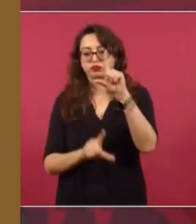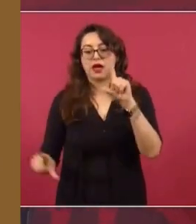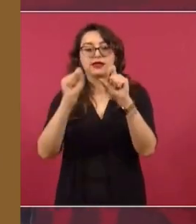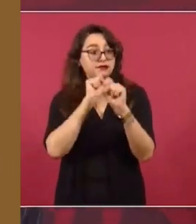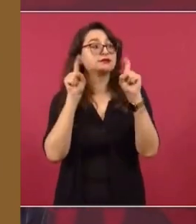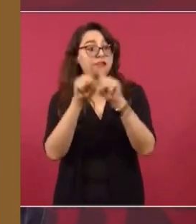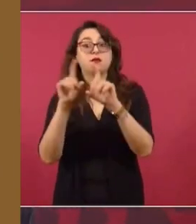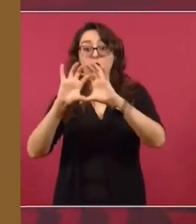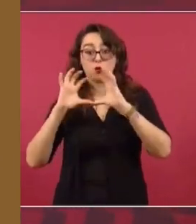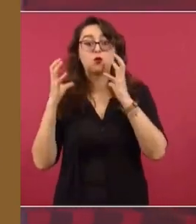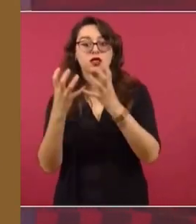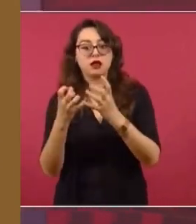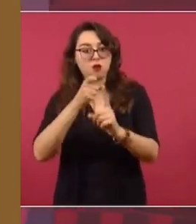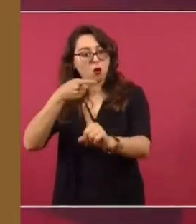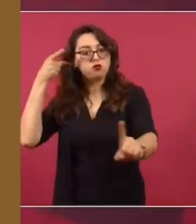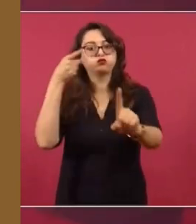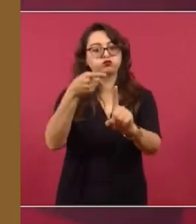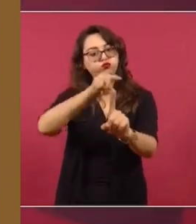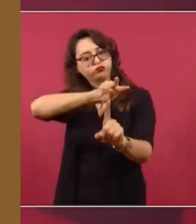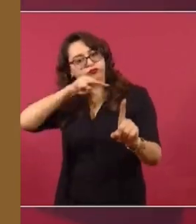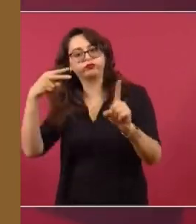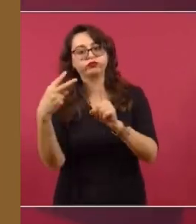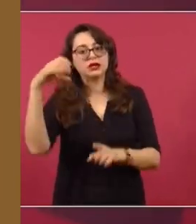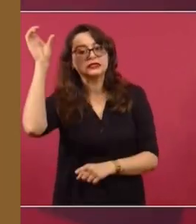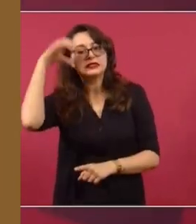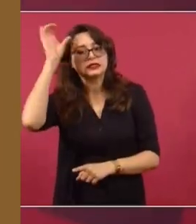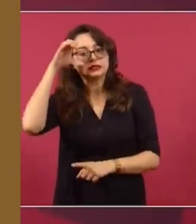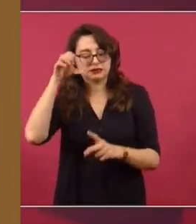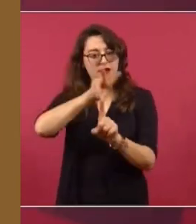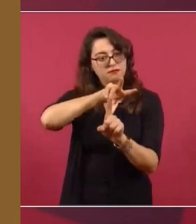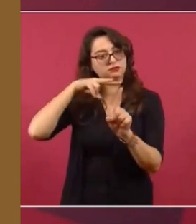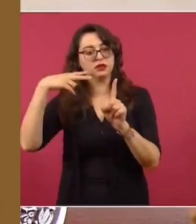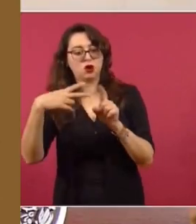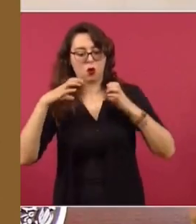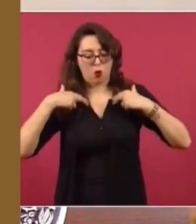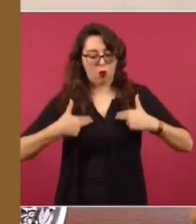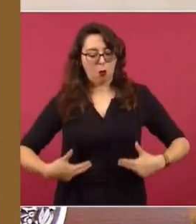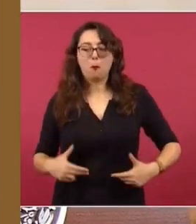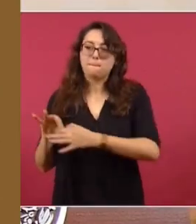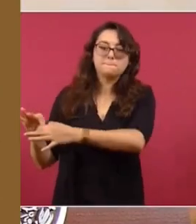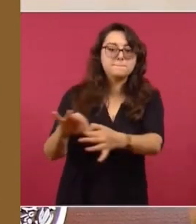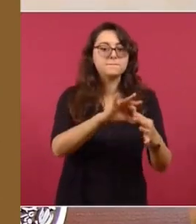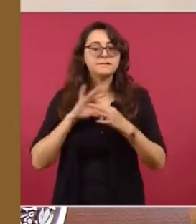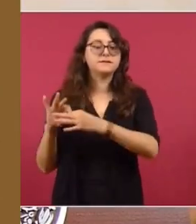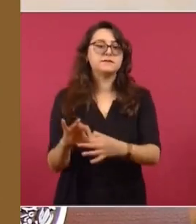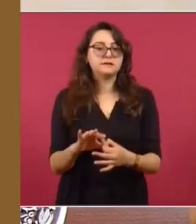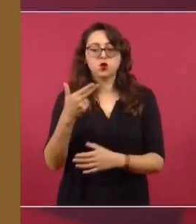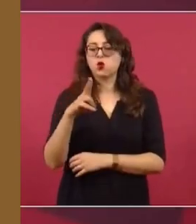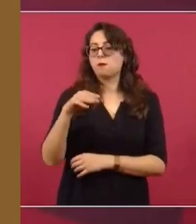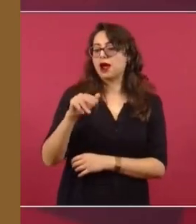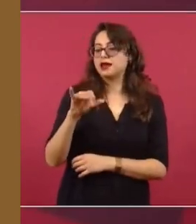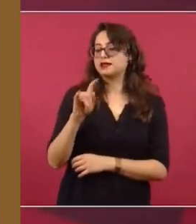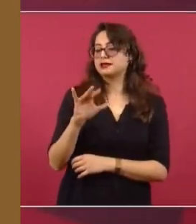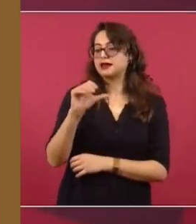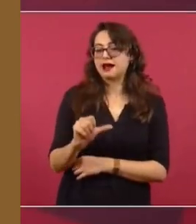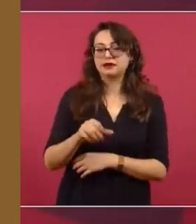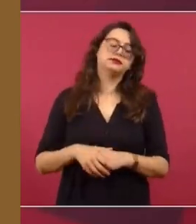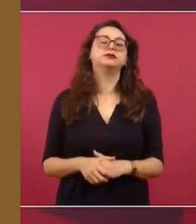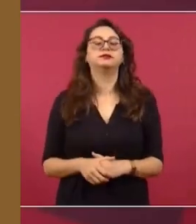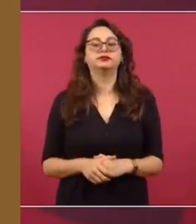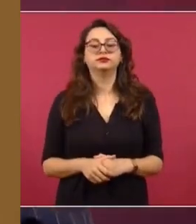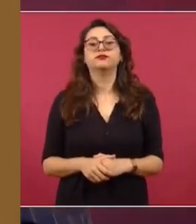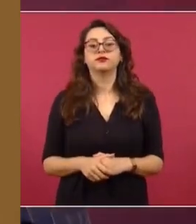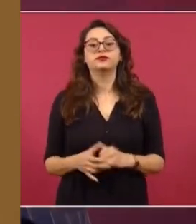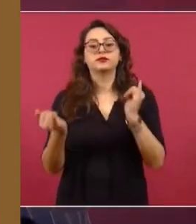mundo y tienen una orientación científica y humanística. Asimismo, quiero reiterar el compromiso de seguir